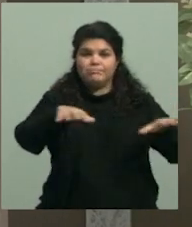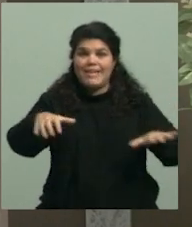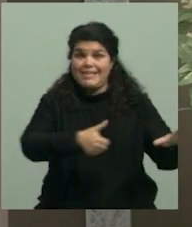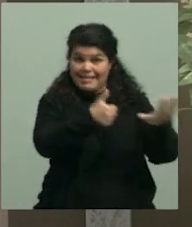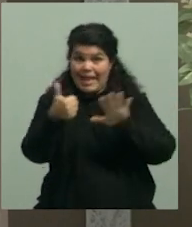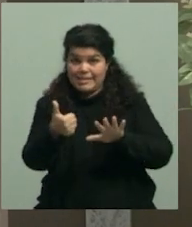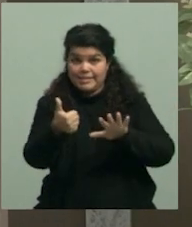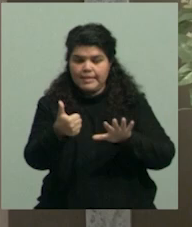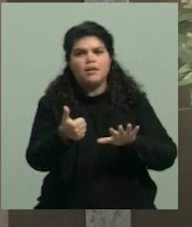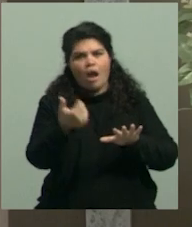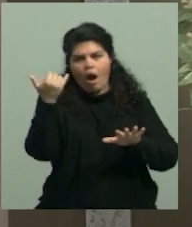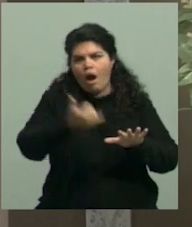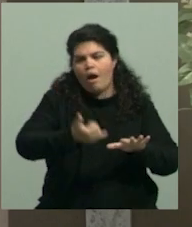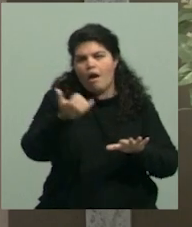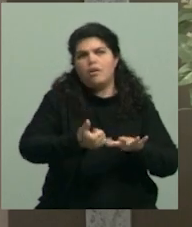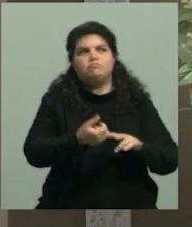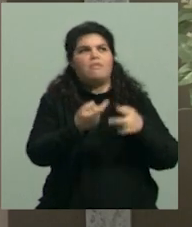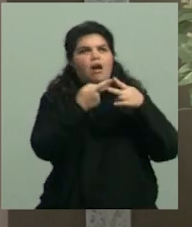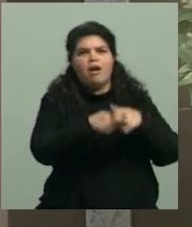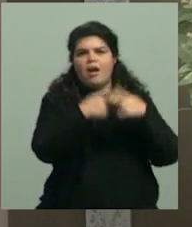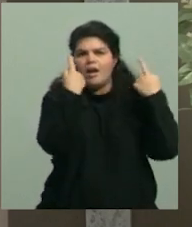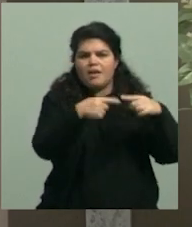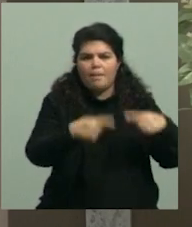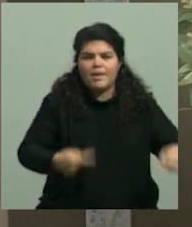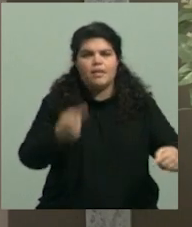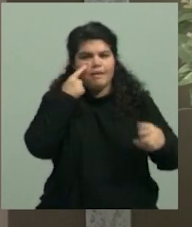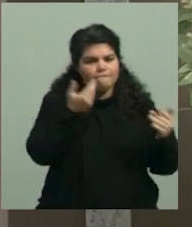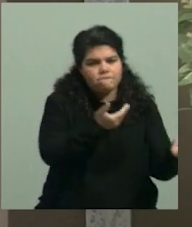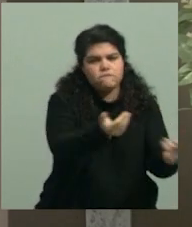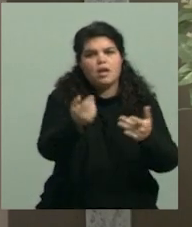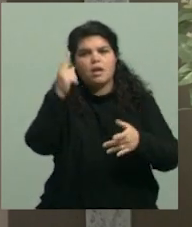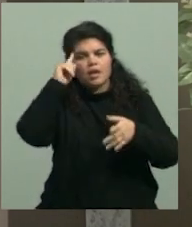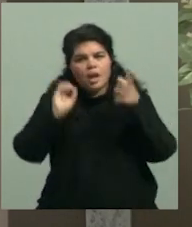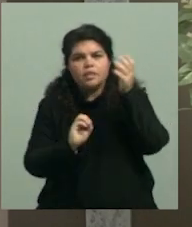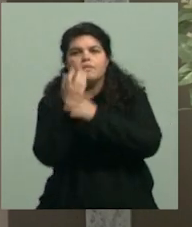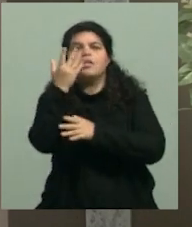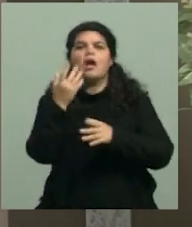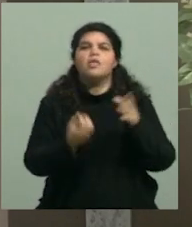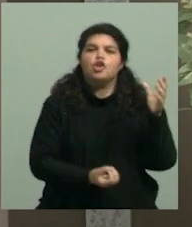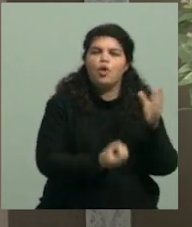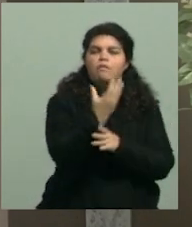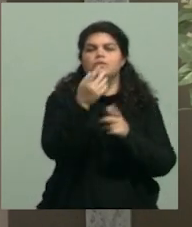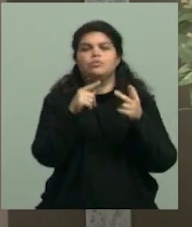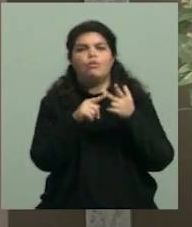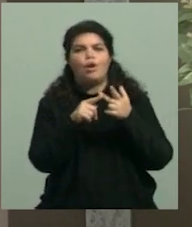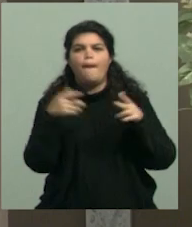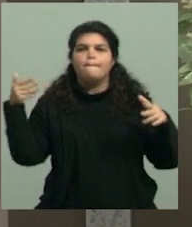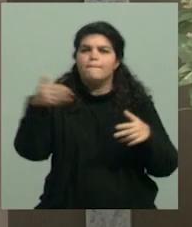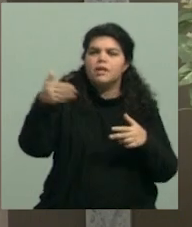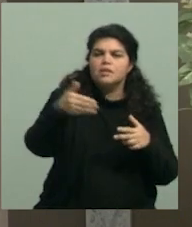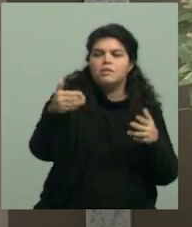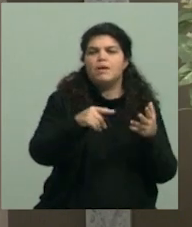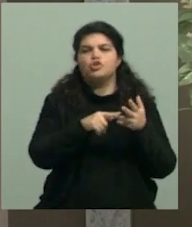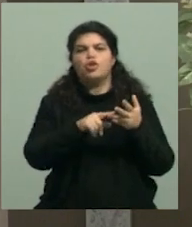encontrar un montón de herramientas que tienen que ver, como te decía, con la creatividad, con la innovación, con la participación, con espacios de networking,